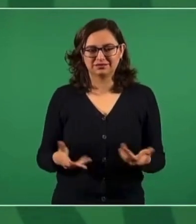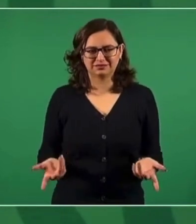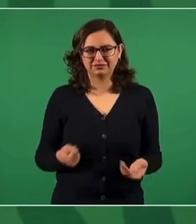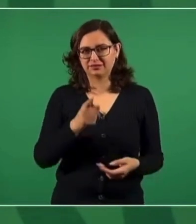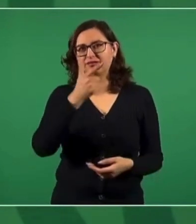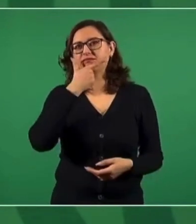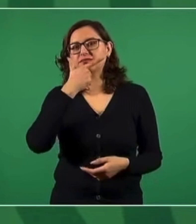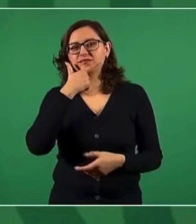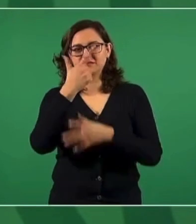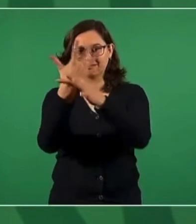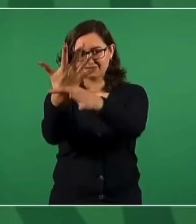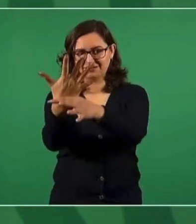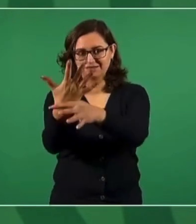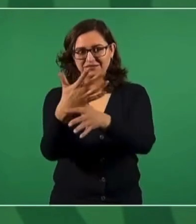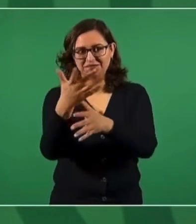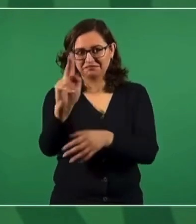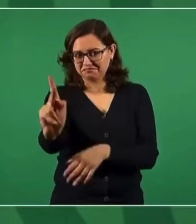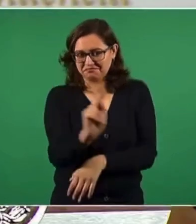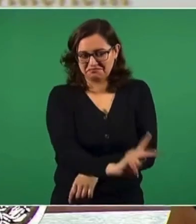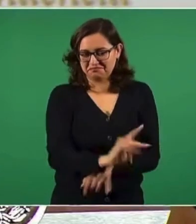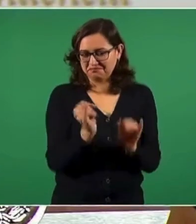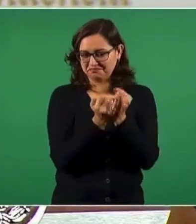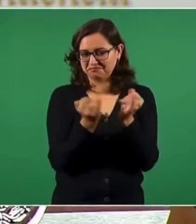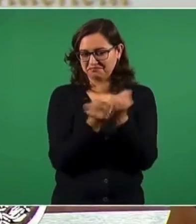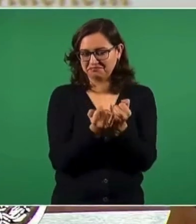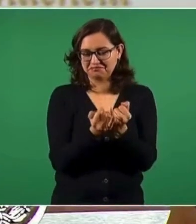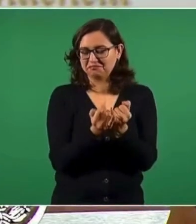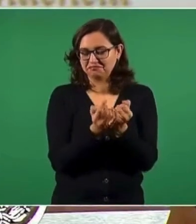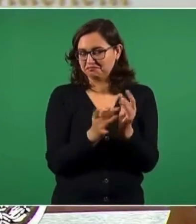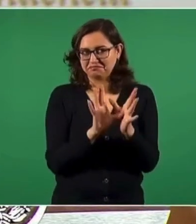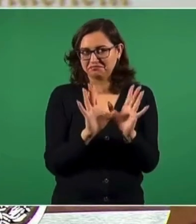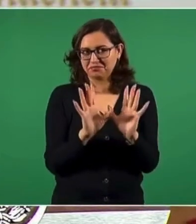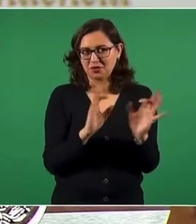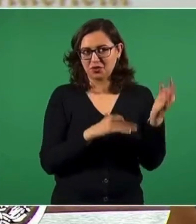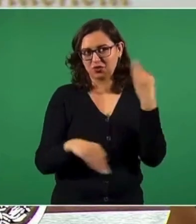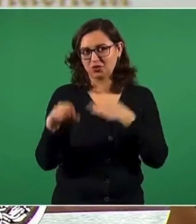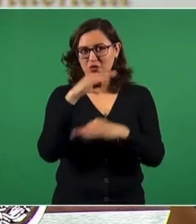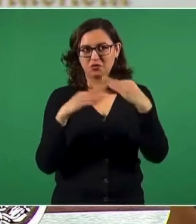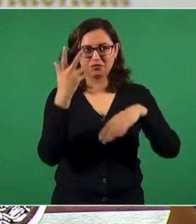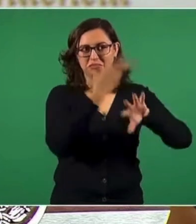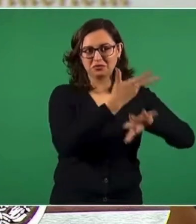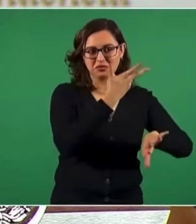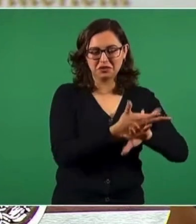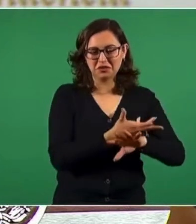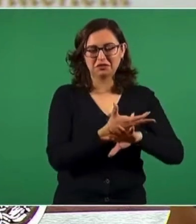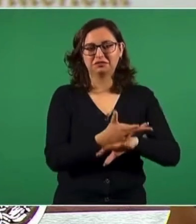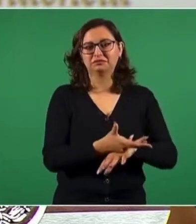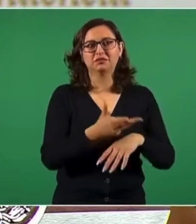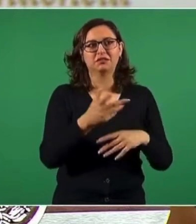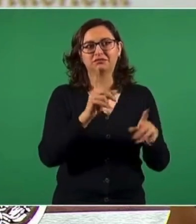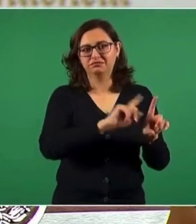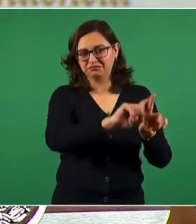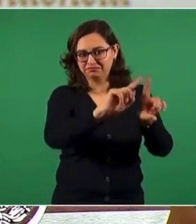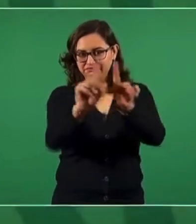diferencia entre los periódicos de aquí con el New York Times, el Washington